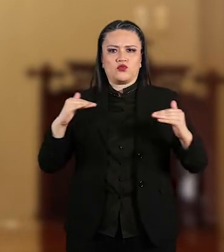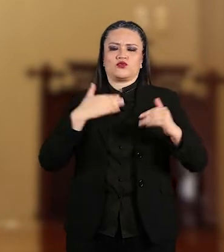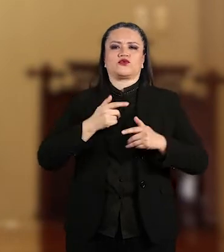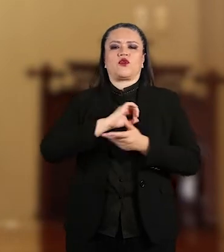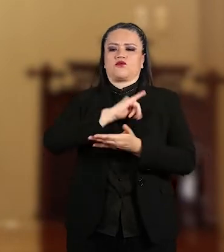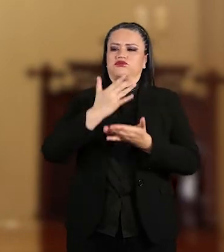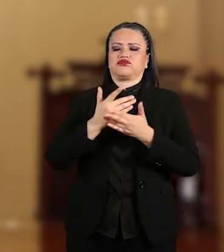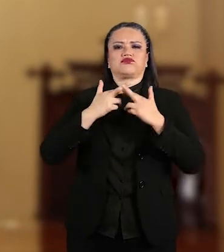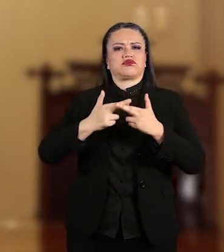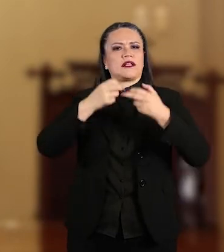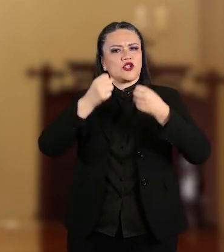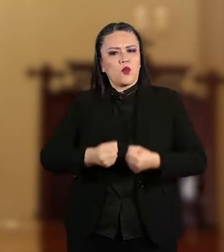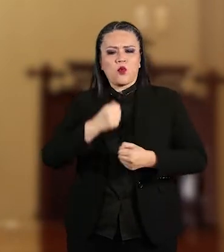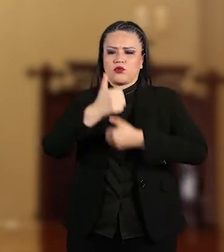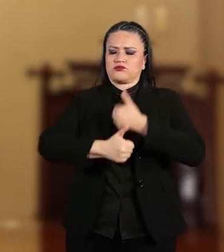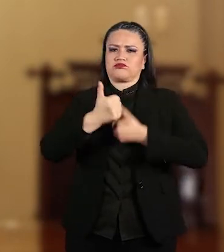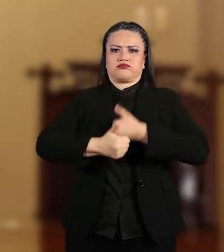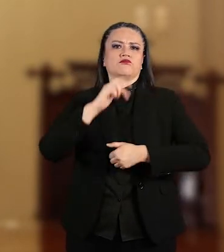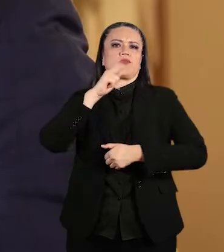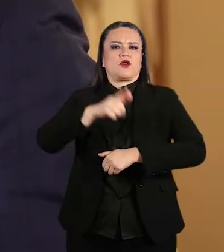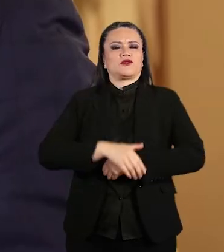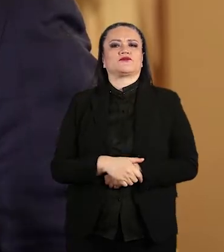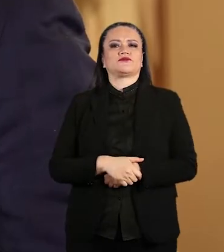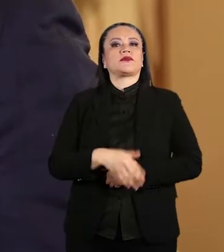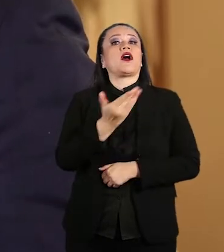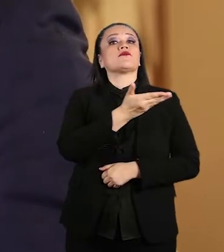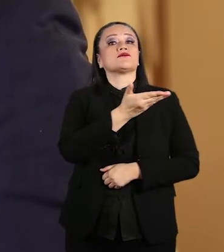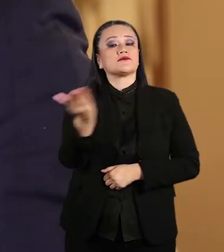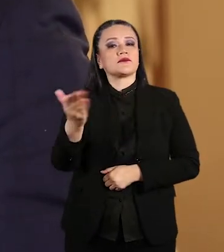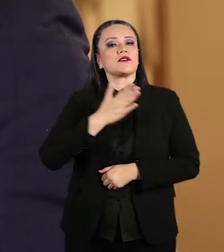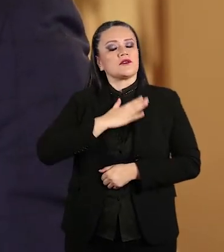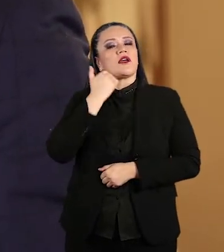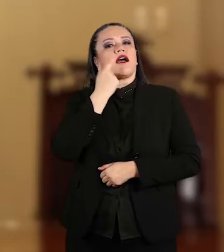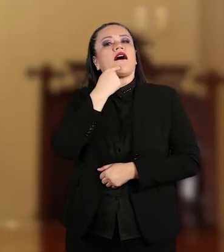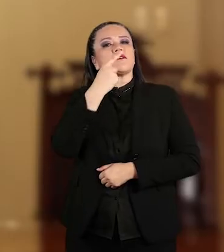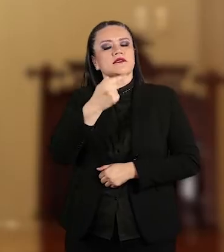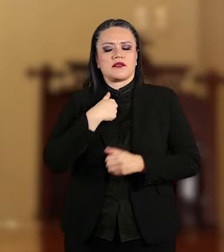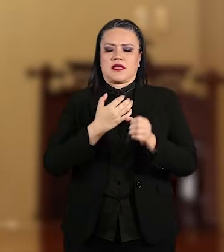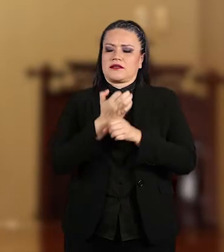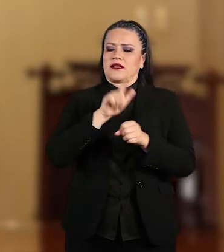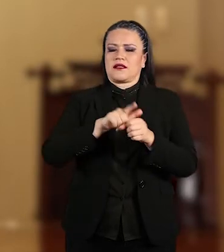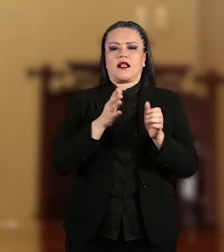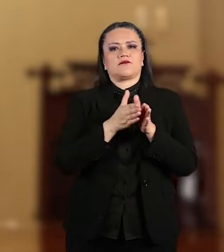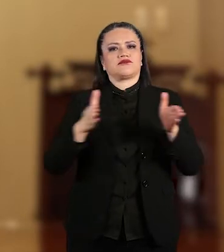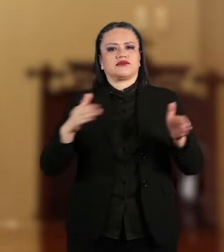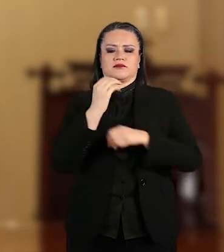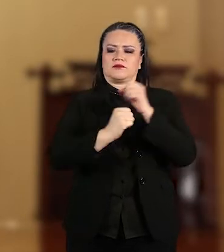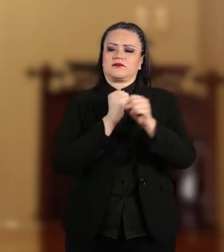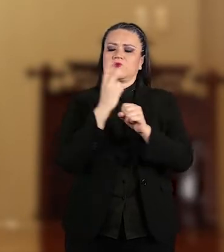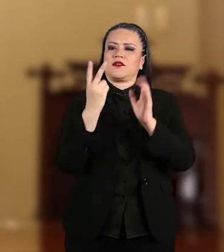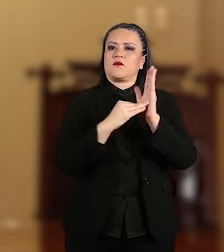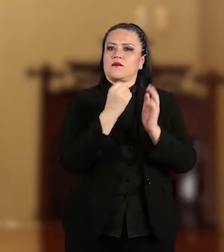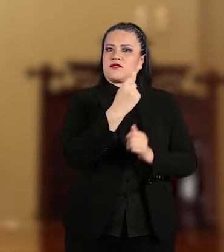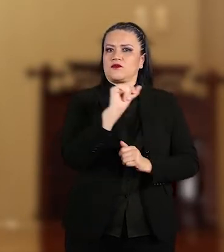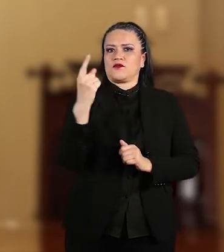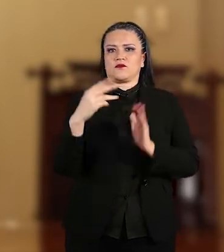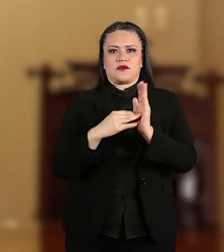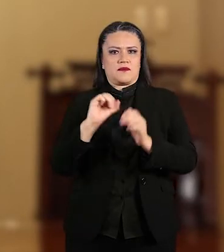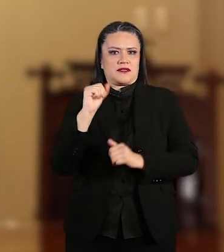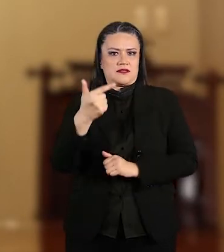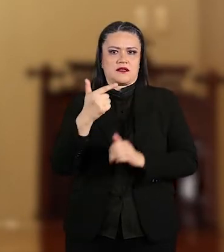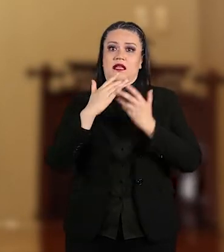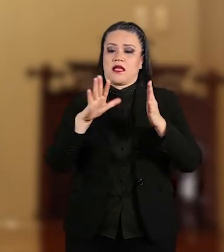más seguro, más próspero y más competitivo. A ustedes, quiero decirles que el Plan Estatal de Desarrollo 2021-2027